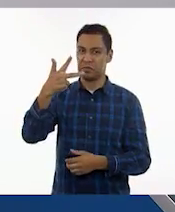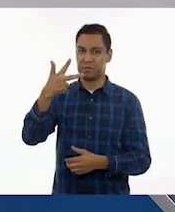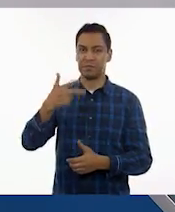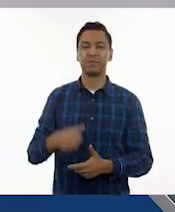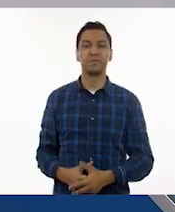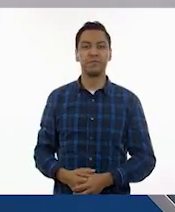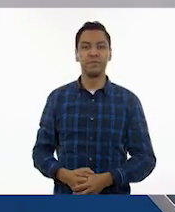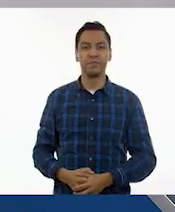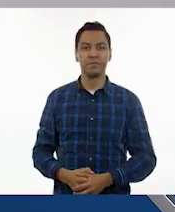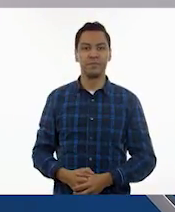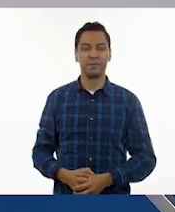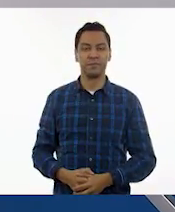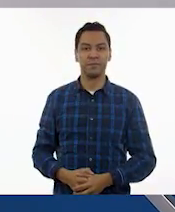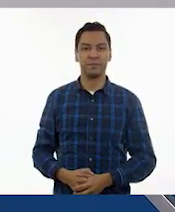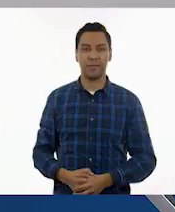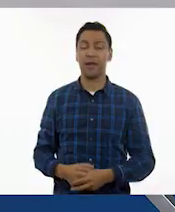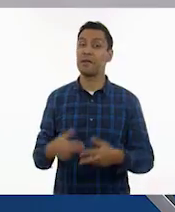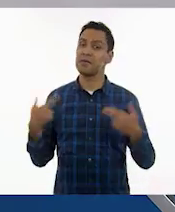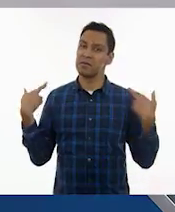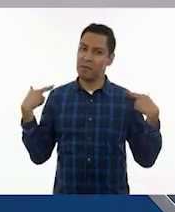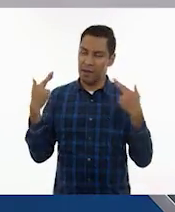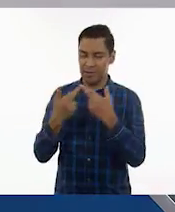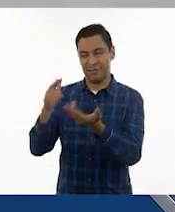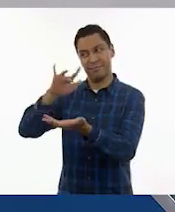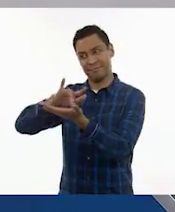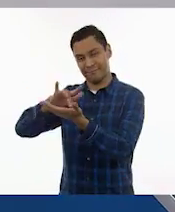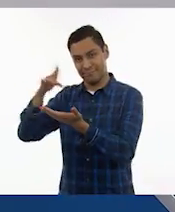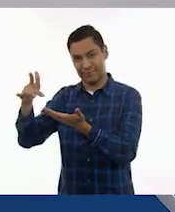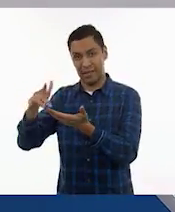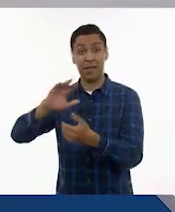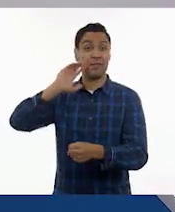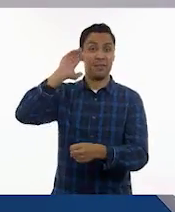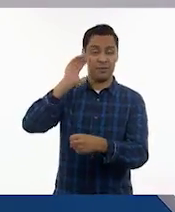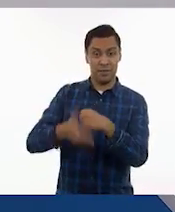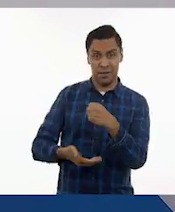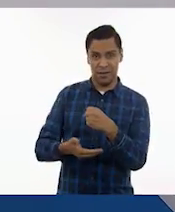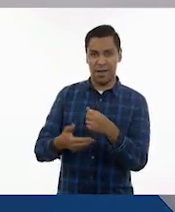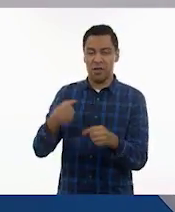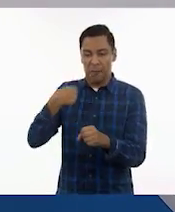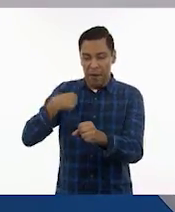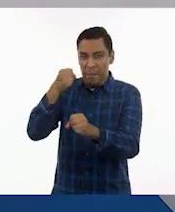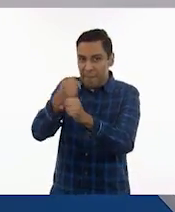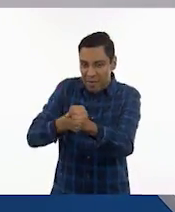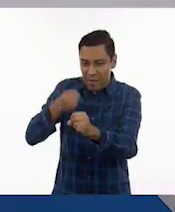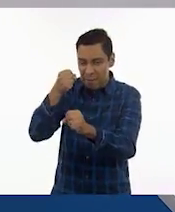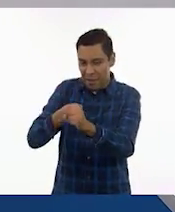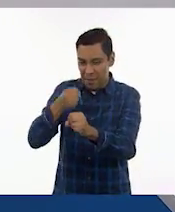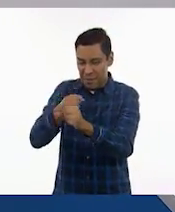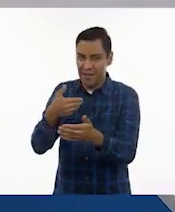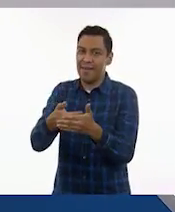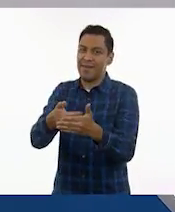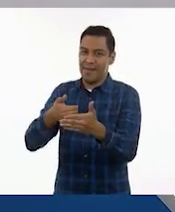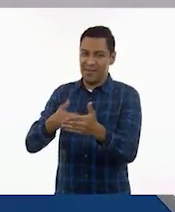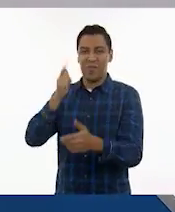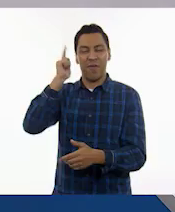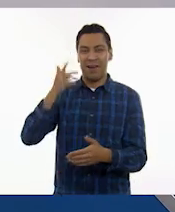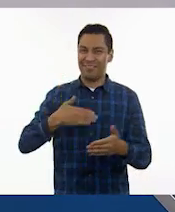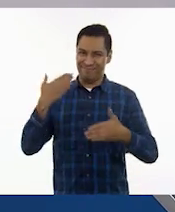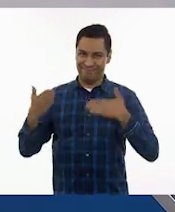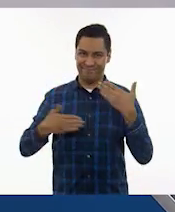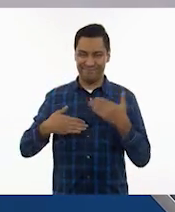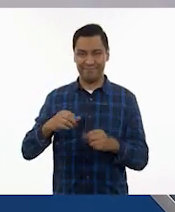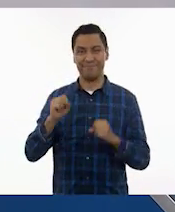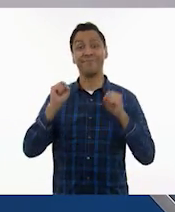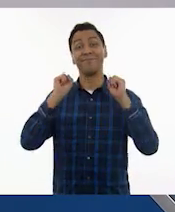Muchas gracias a las maestras. Hemos terminado con Ensayando Ando. Y espero que lo hayan disfrutado tanto como nosotras. Hasta la